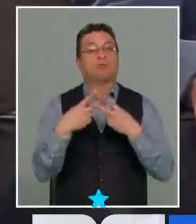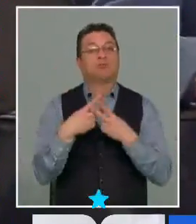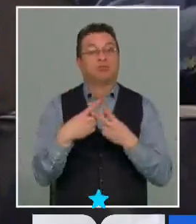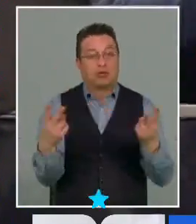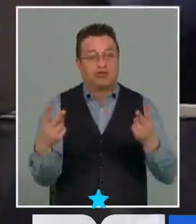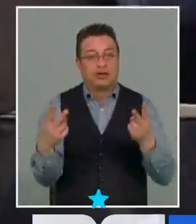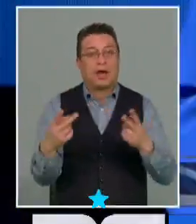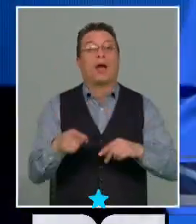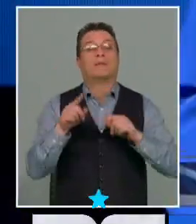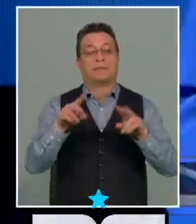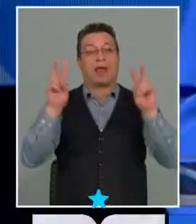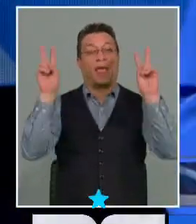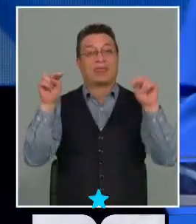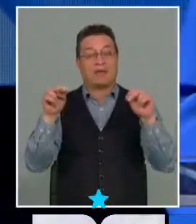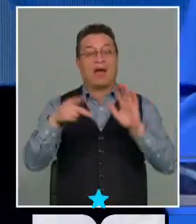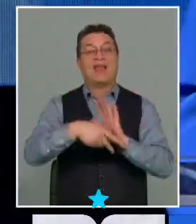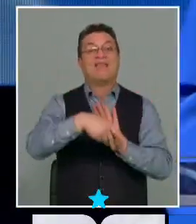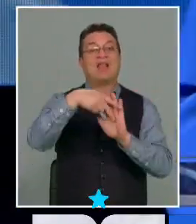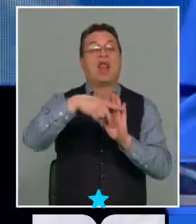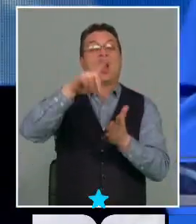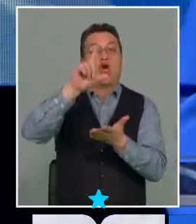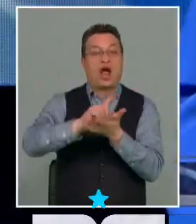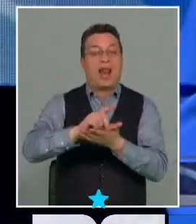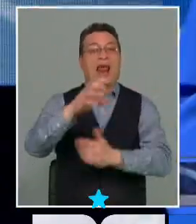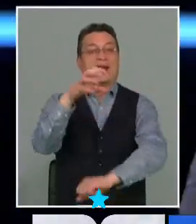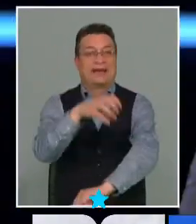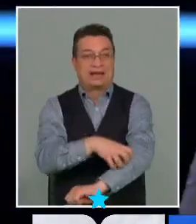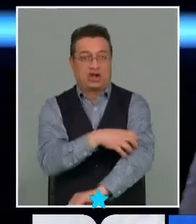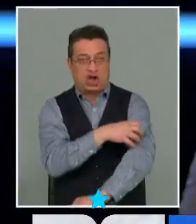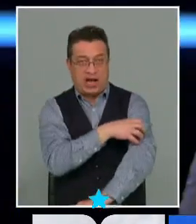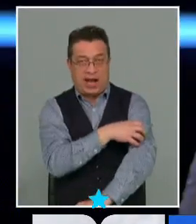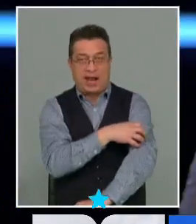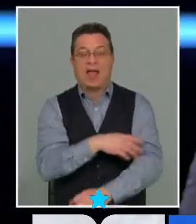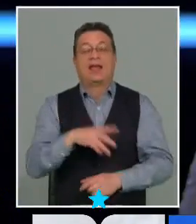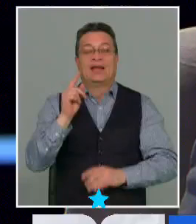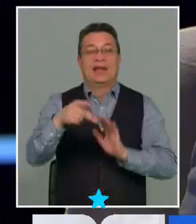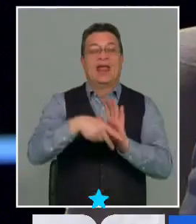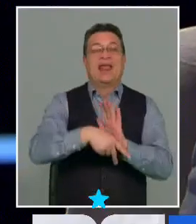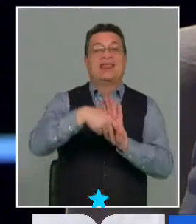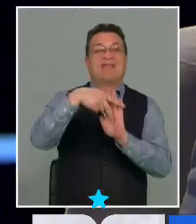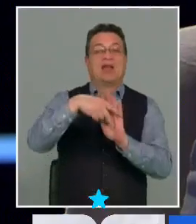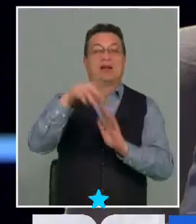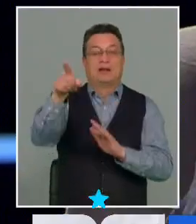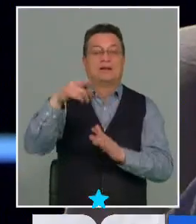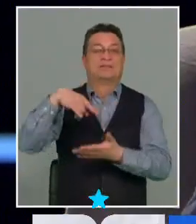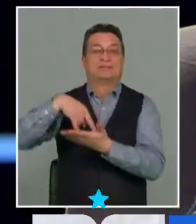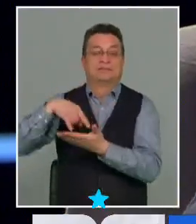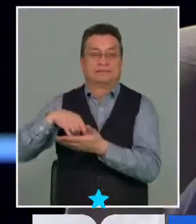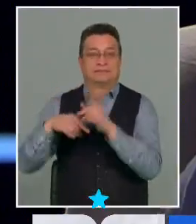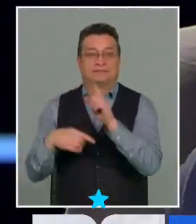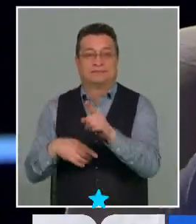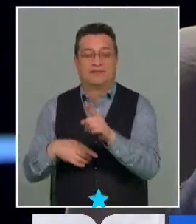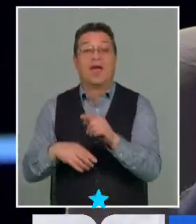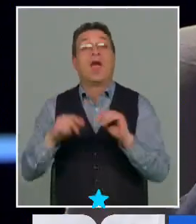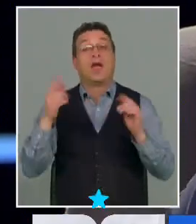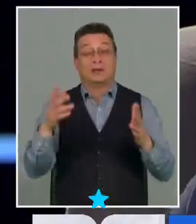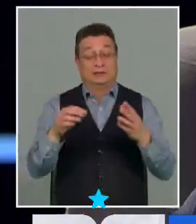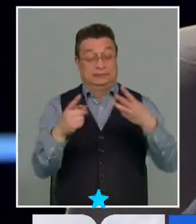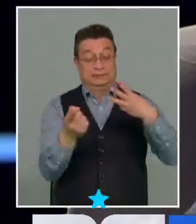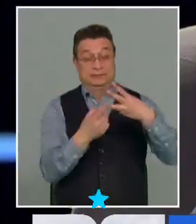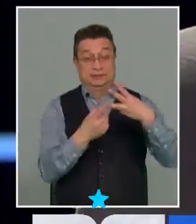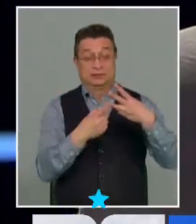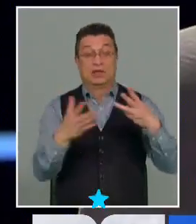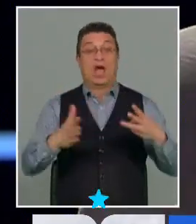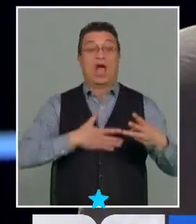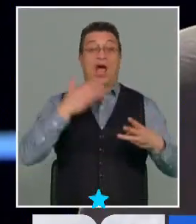es en materia de a nivel local, a nivel regional y a nivel del Parlamento. Cercero, establece la